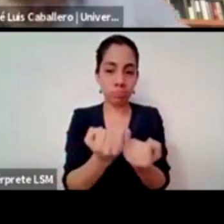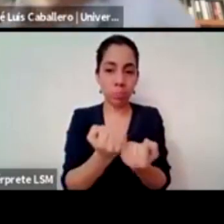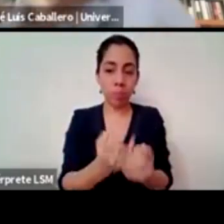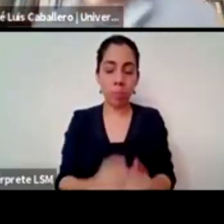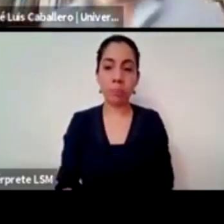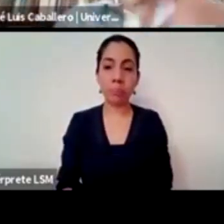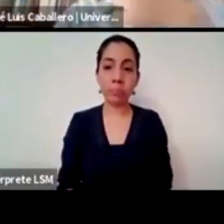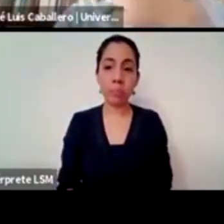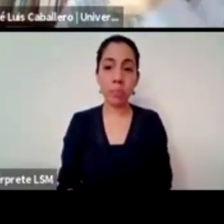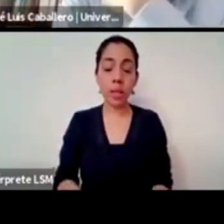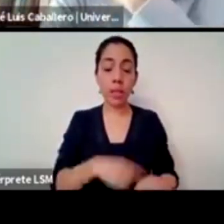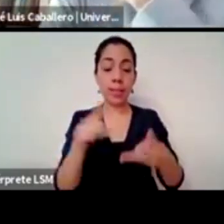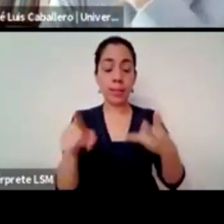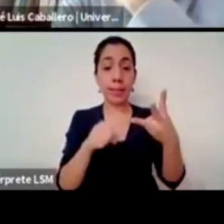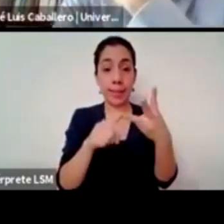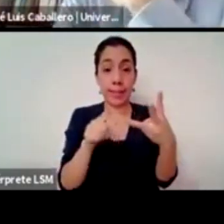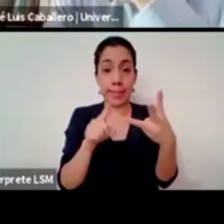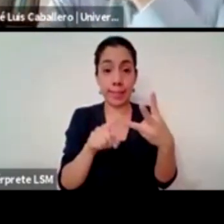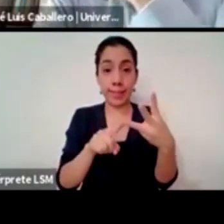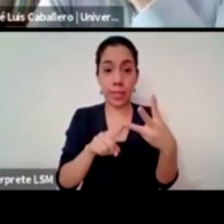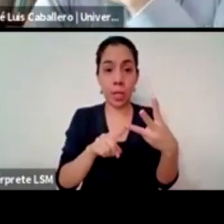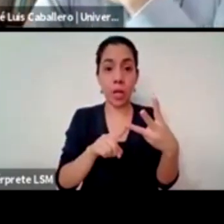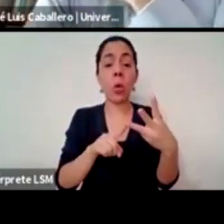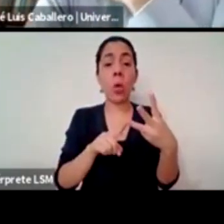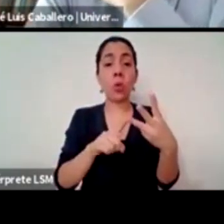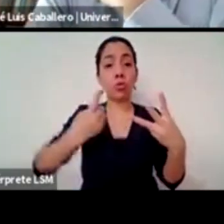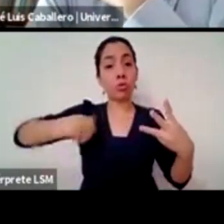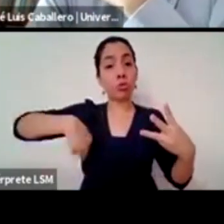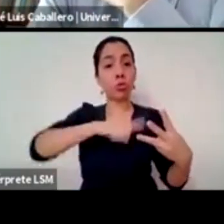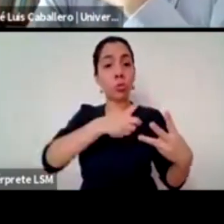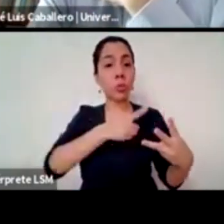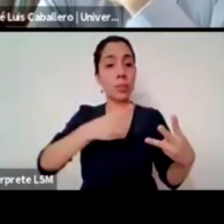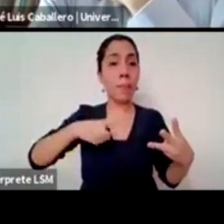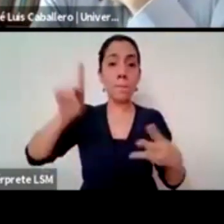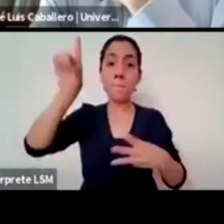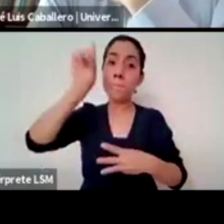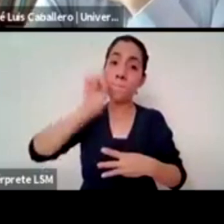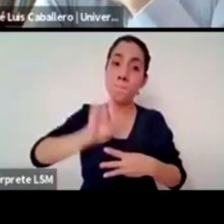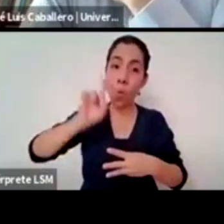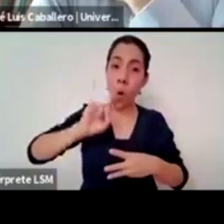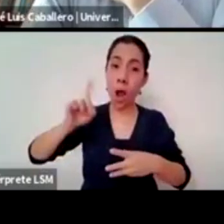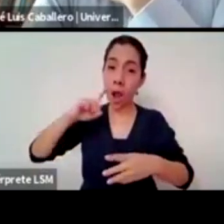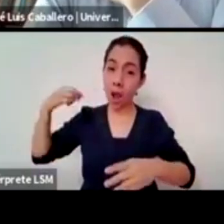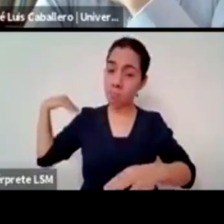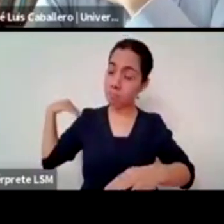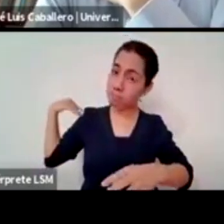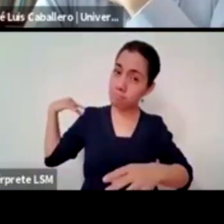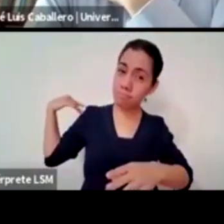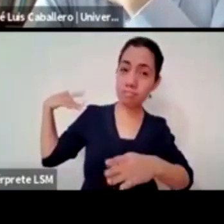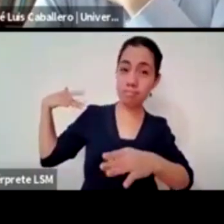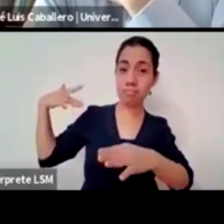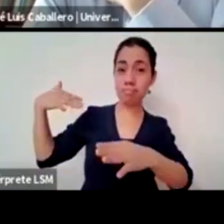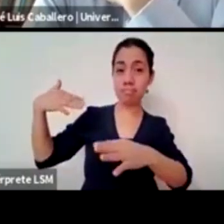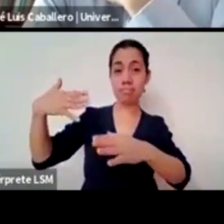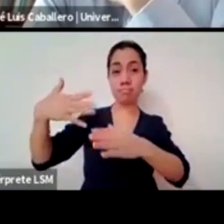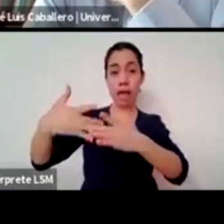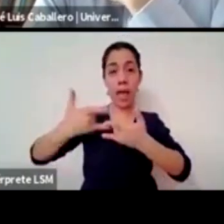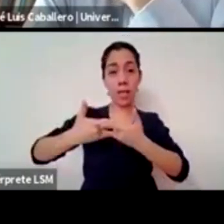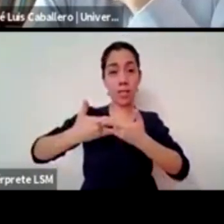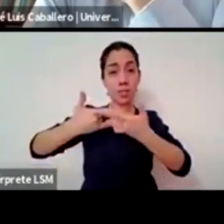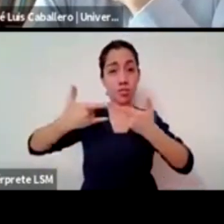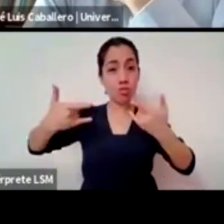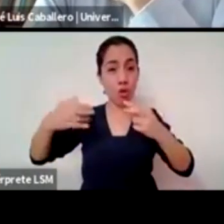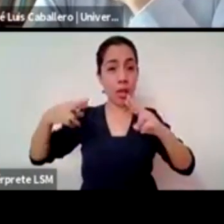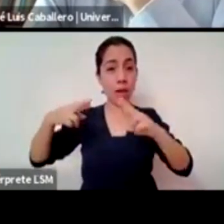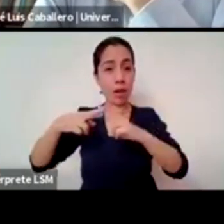recuperar a las mujeres empoderadas de la historia de las religiones o sea no hablar solo de papas ni